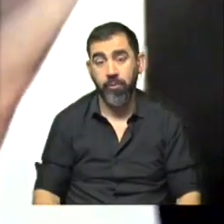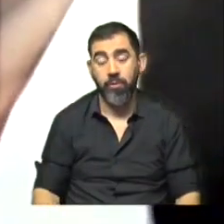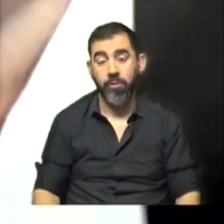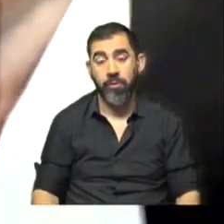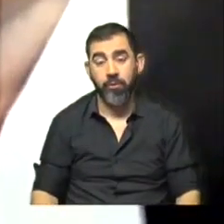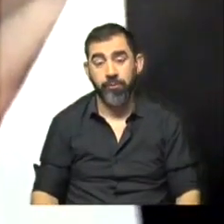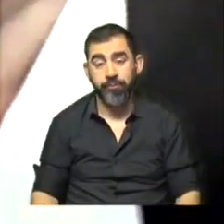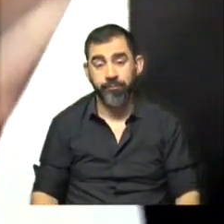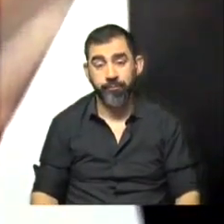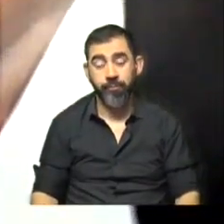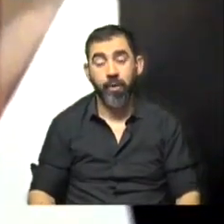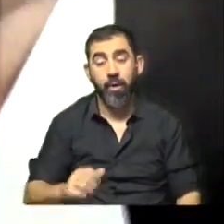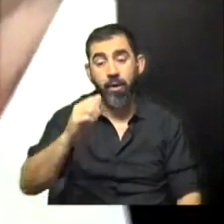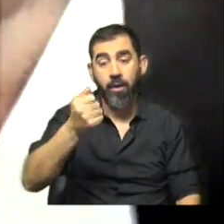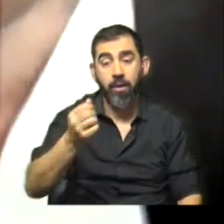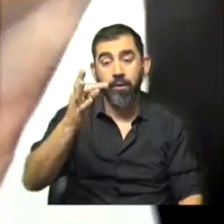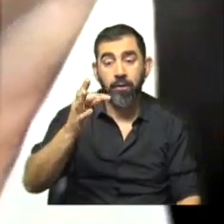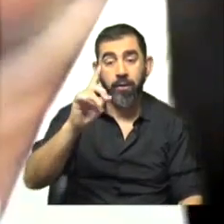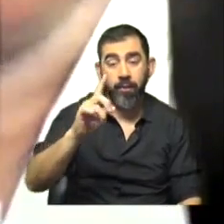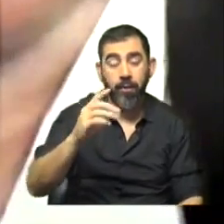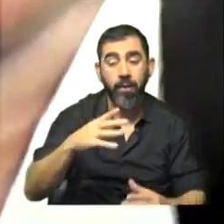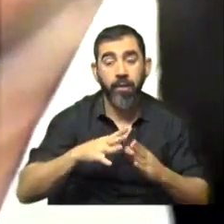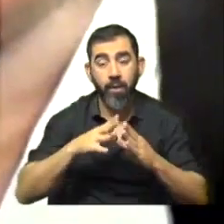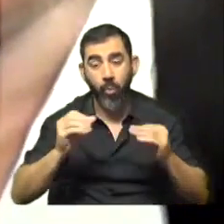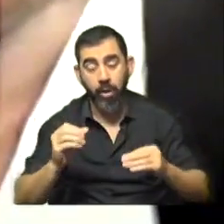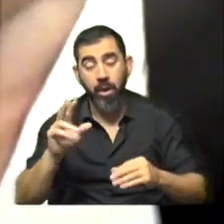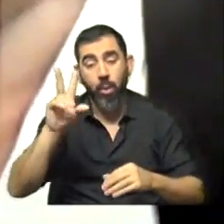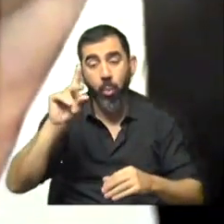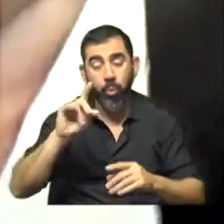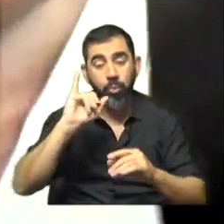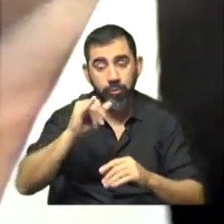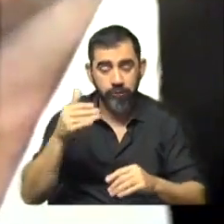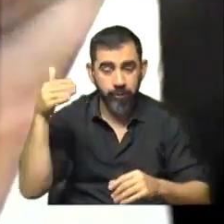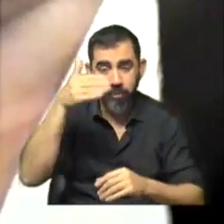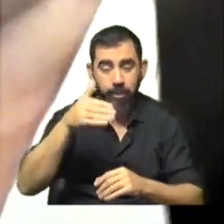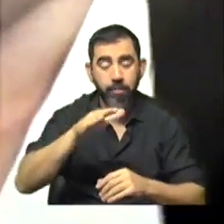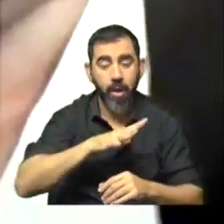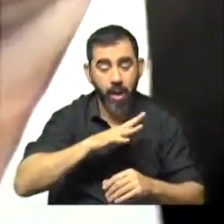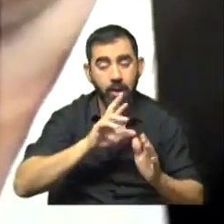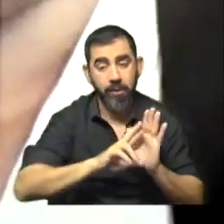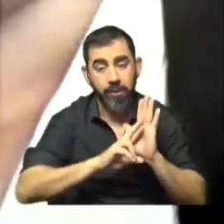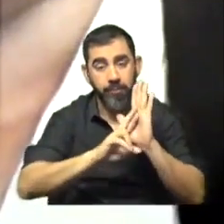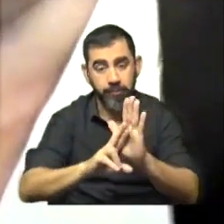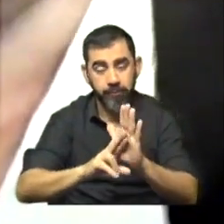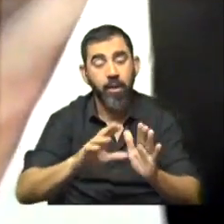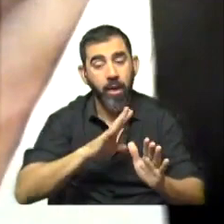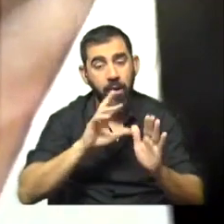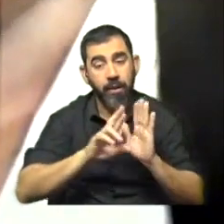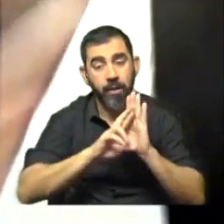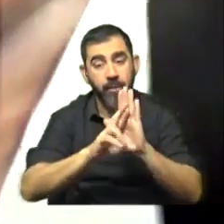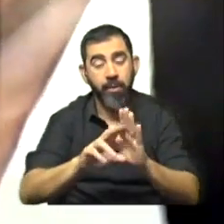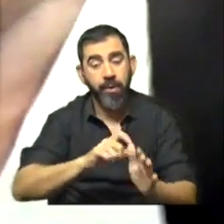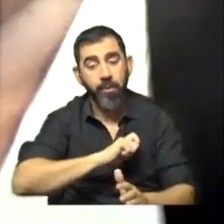Sabemos que la ATD de primaria y la ATD de UTU sí siguen participando con representantes y que hay representantes de las